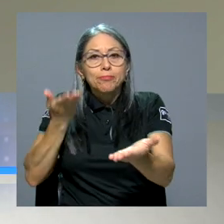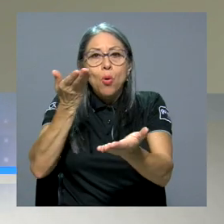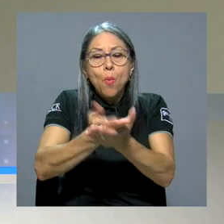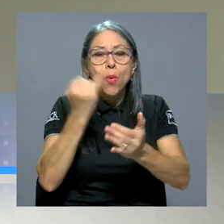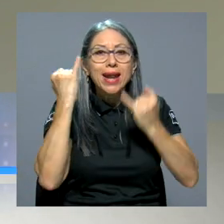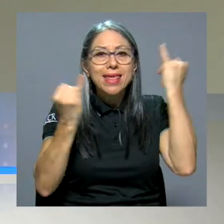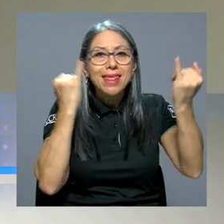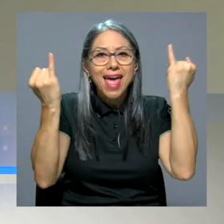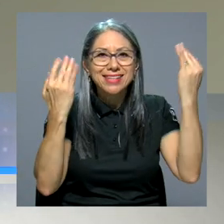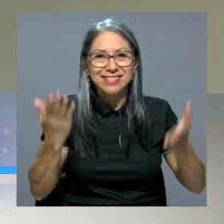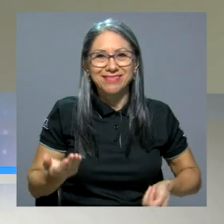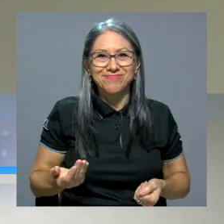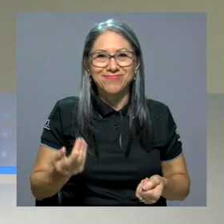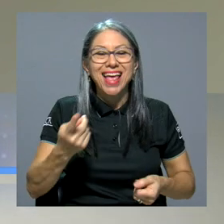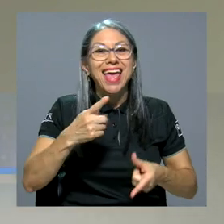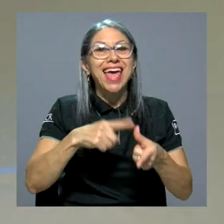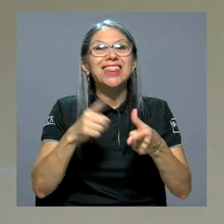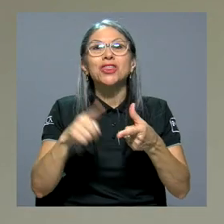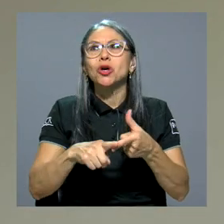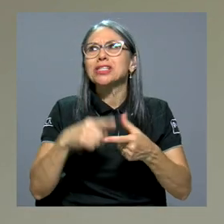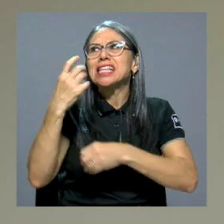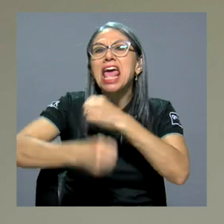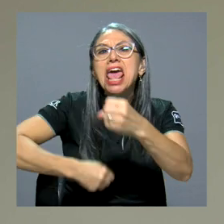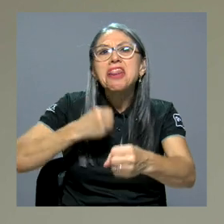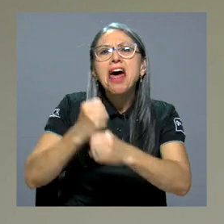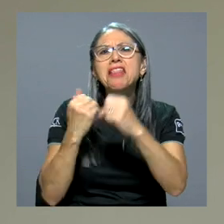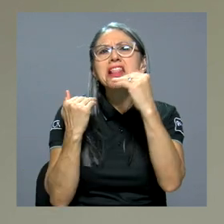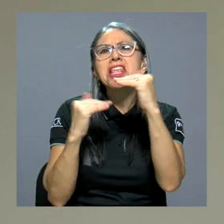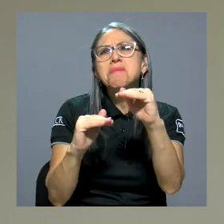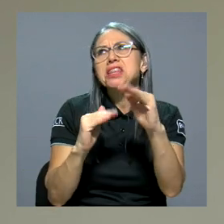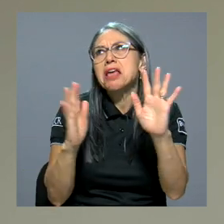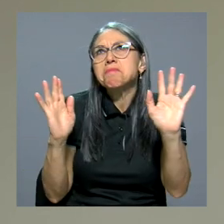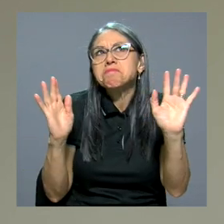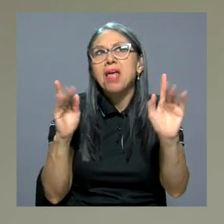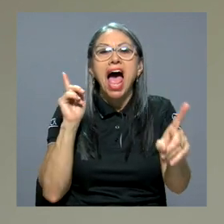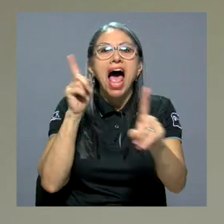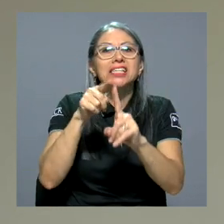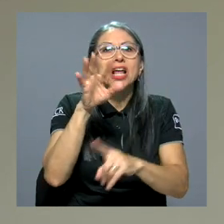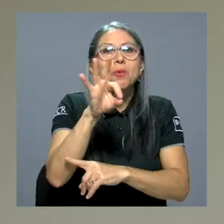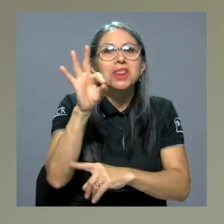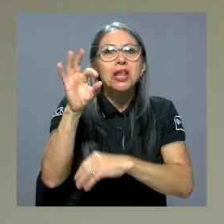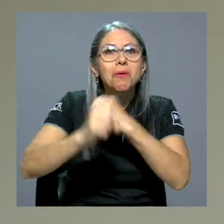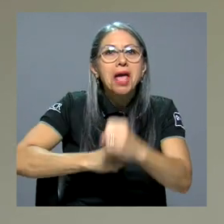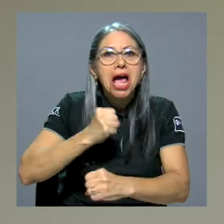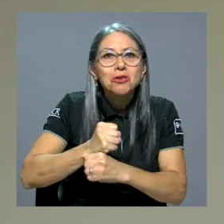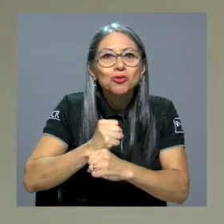ideas. Nosotros decimos que entonces la edad límite es así hasta los 99 años o más.